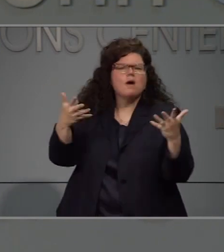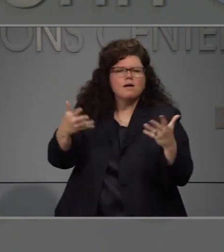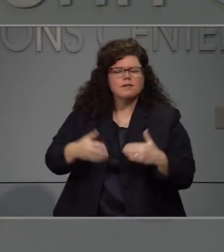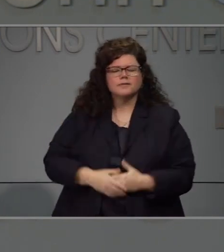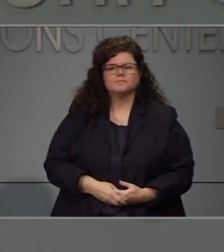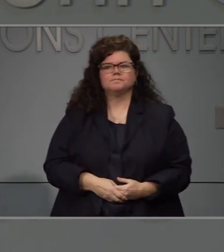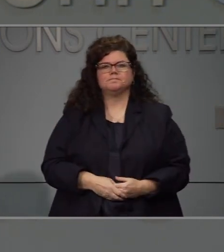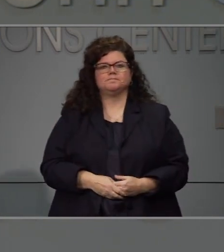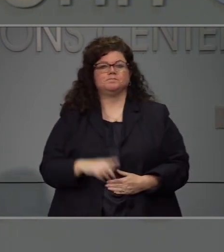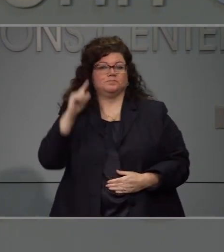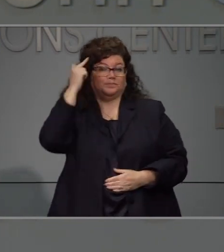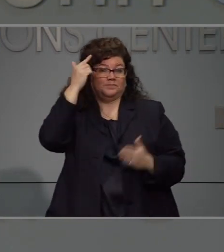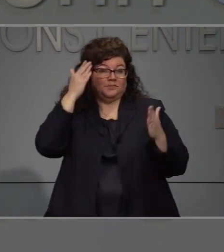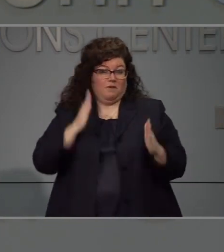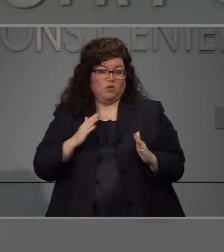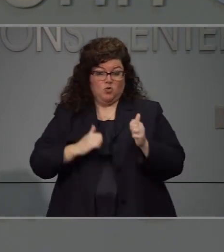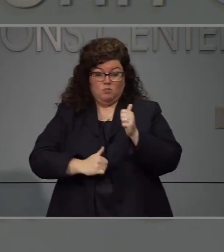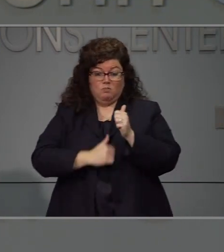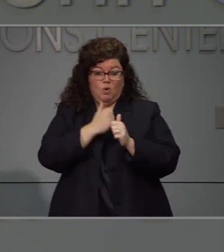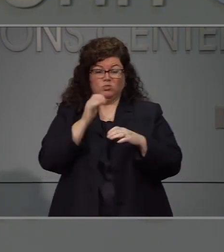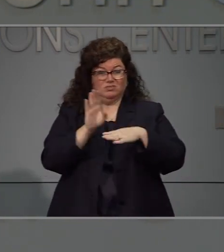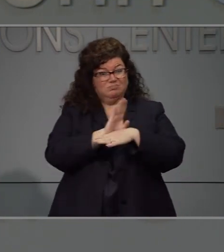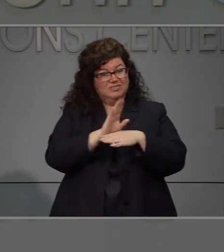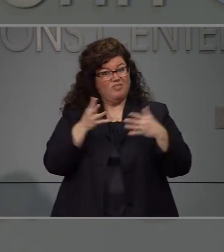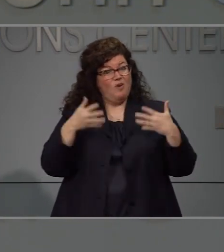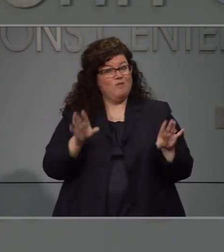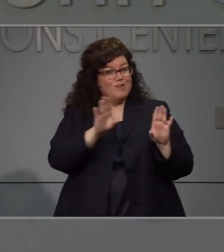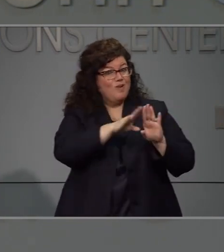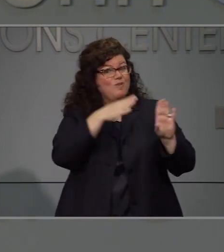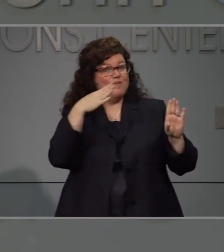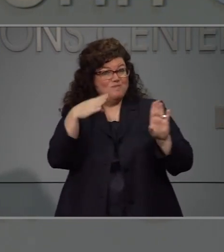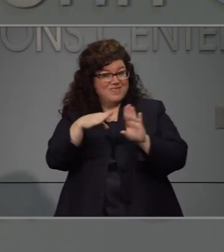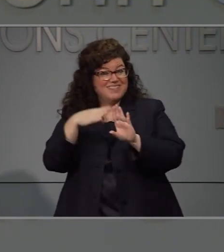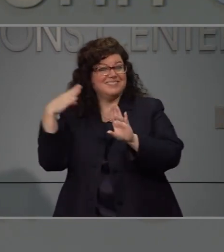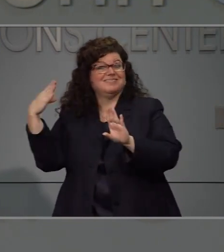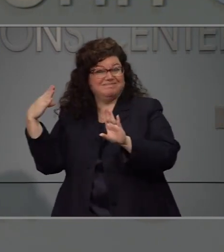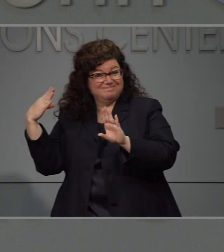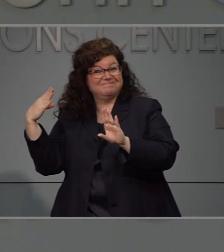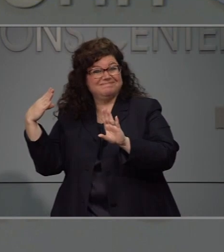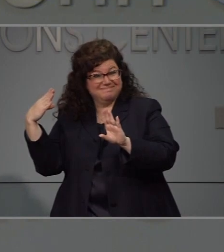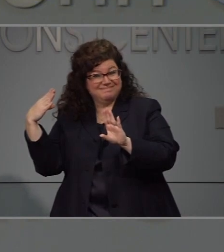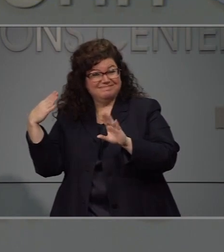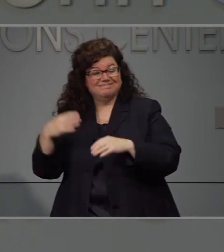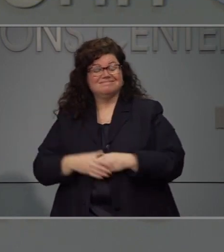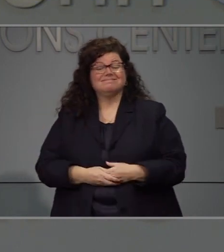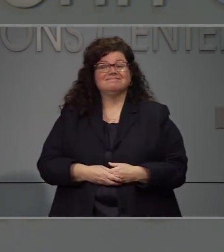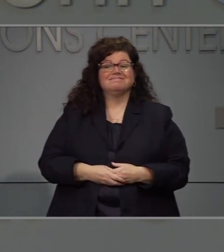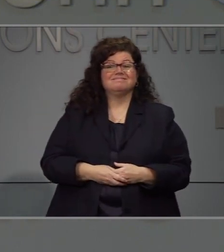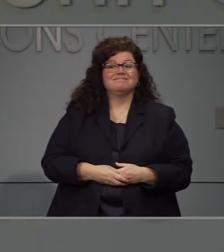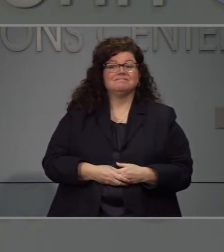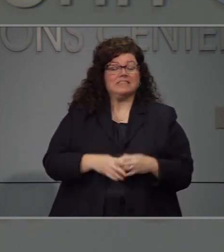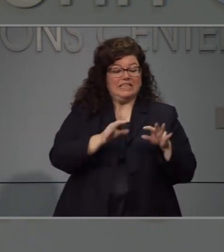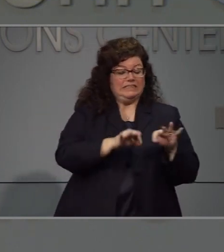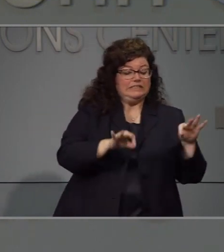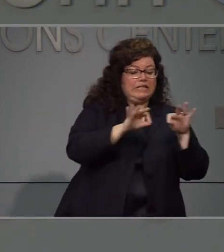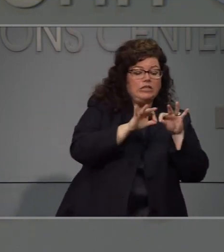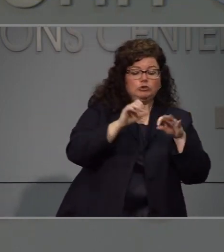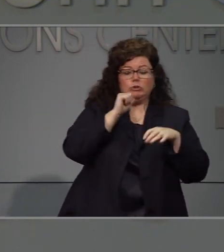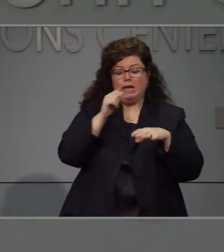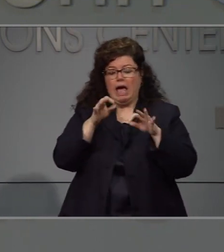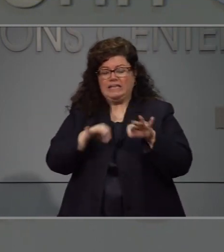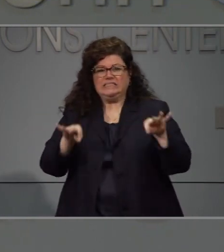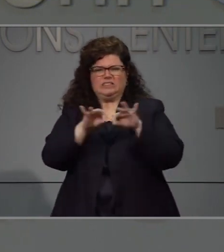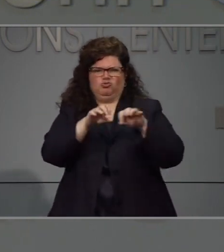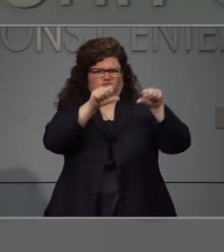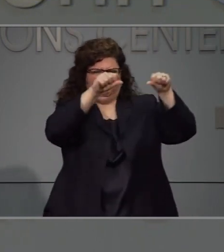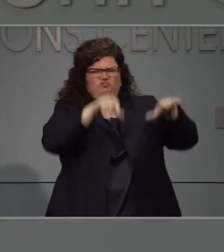La mayoría de los negocios están abiertos ahora y eso es importante. Mencionar que hemos eliminado la distinción entre